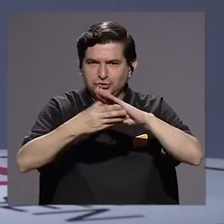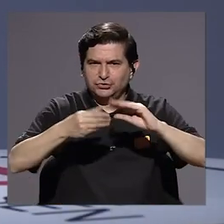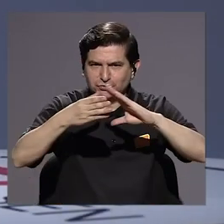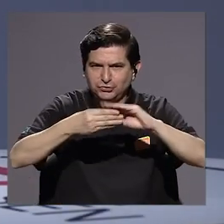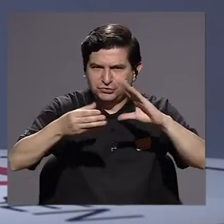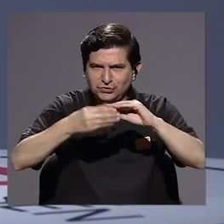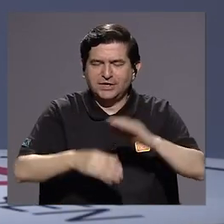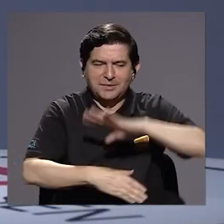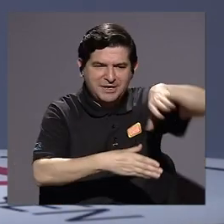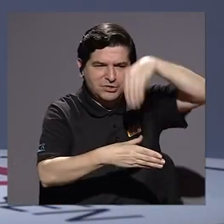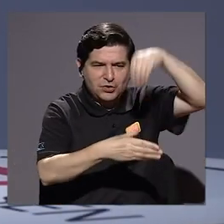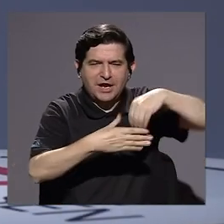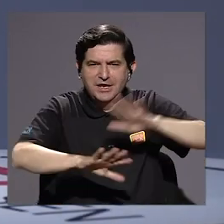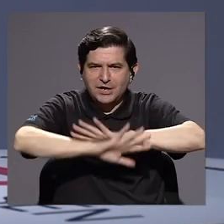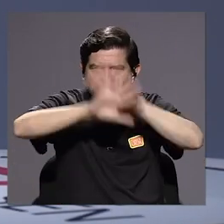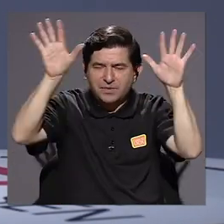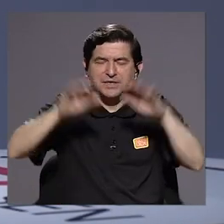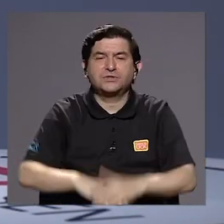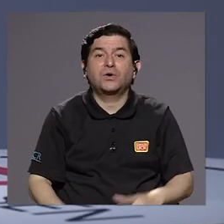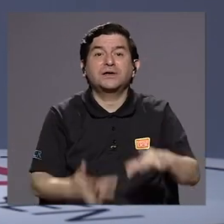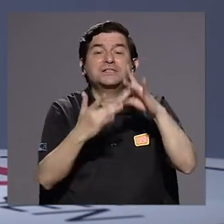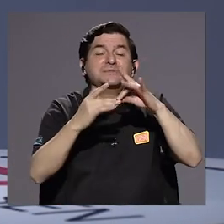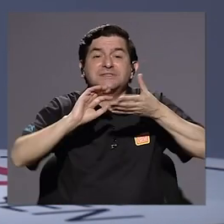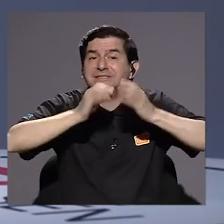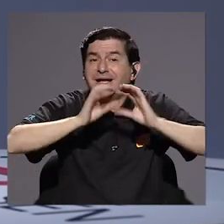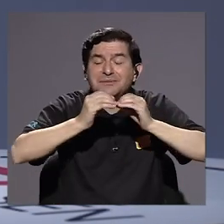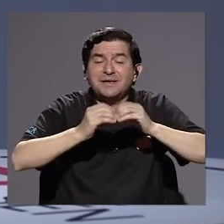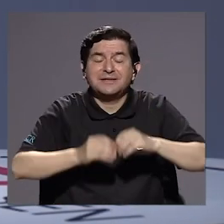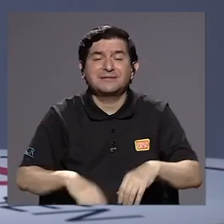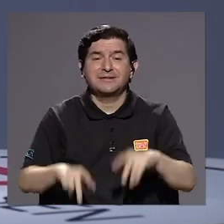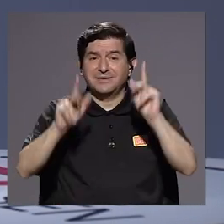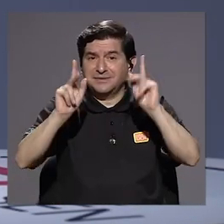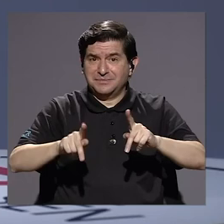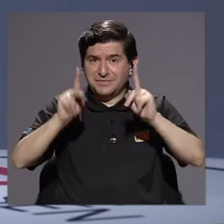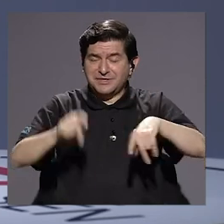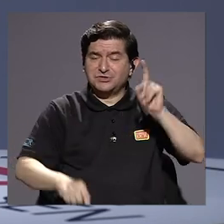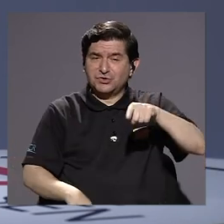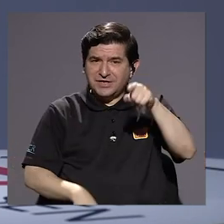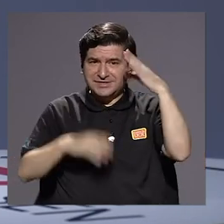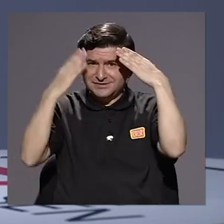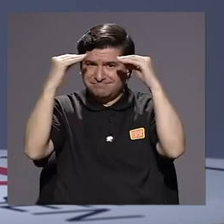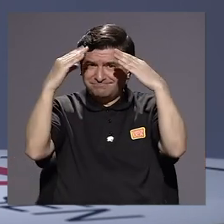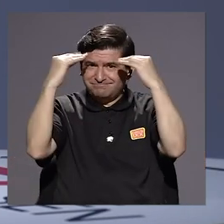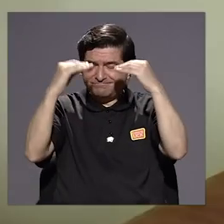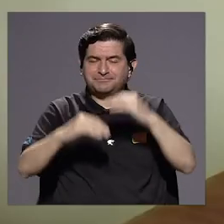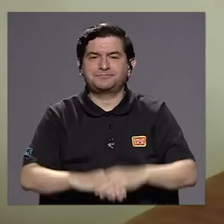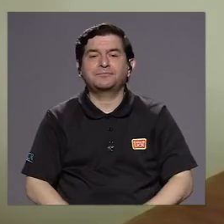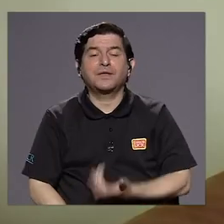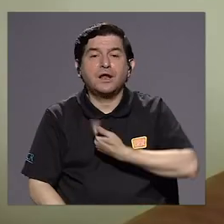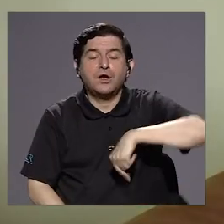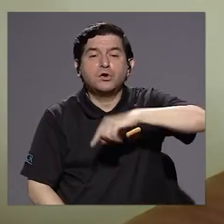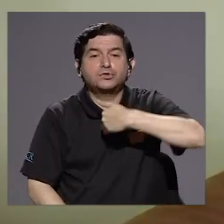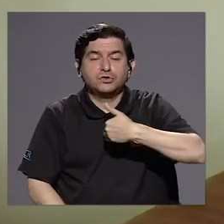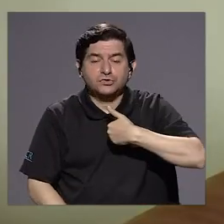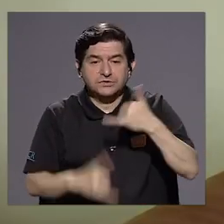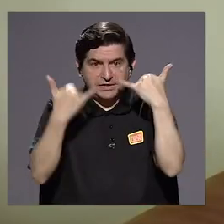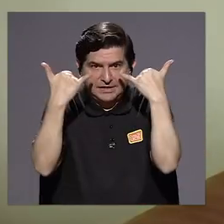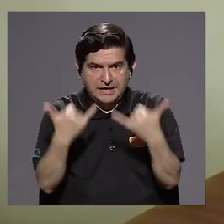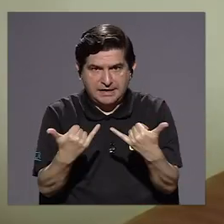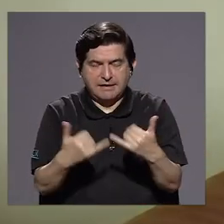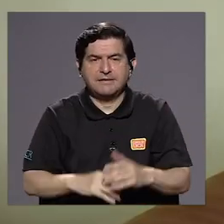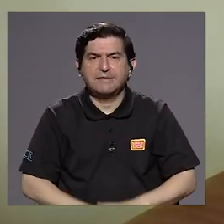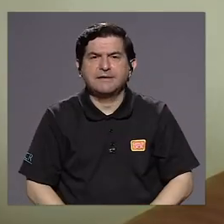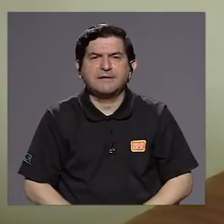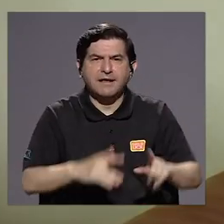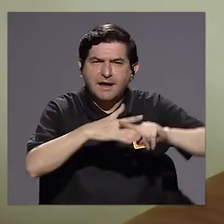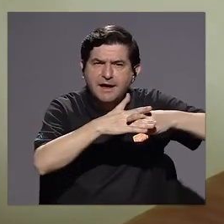para tener el contexto más claro. Sobre todo datos, porque la ciudadanía necesita esa información. Sí, nosotros tenemos en este momento en las